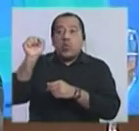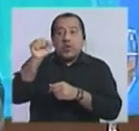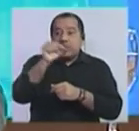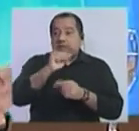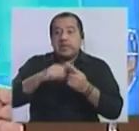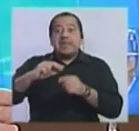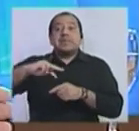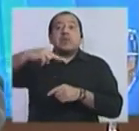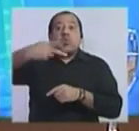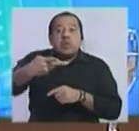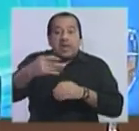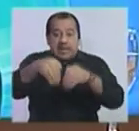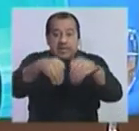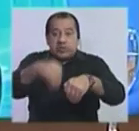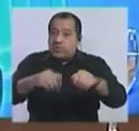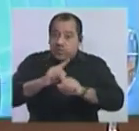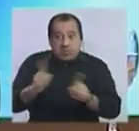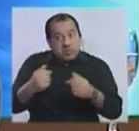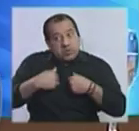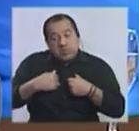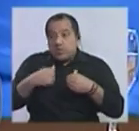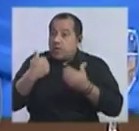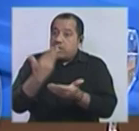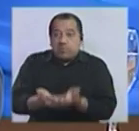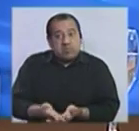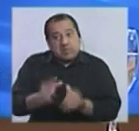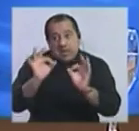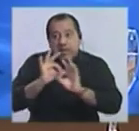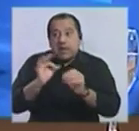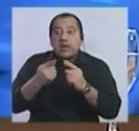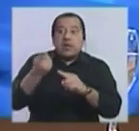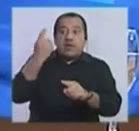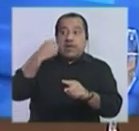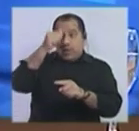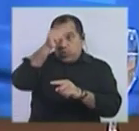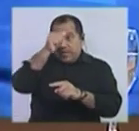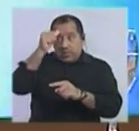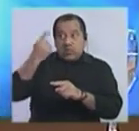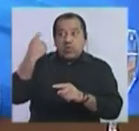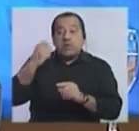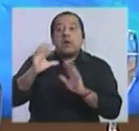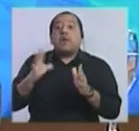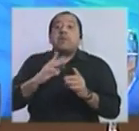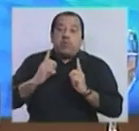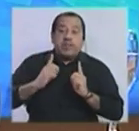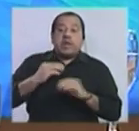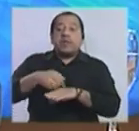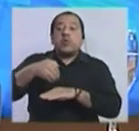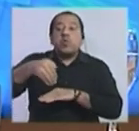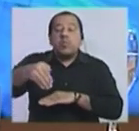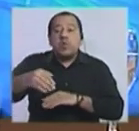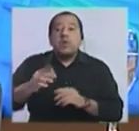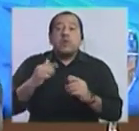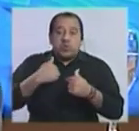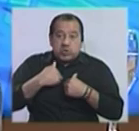antes de que sucediera porque justamente lo que pasó el domingo y lo que va pasando ahora va a generar efectos. Pero vamos